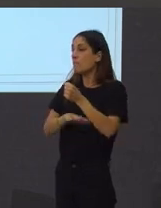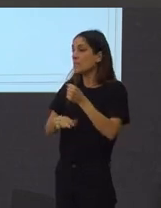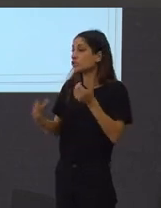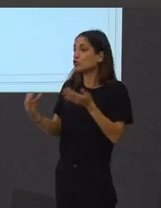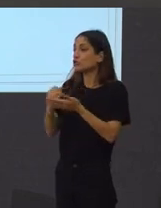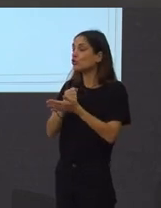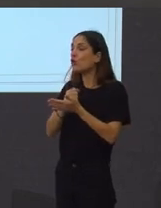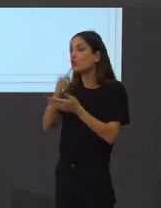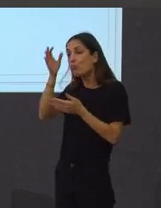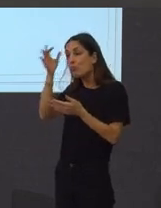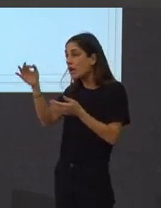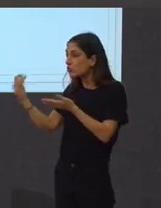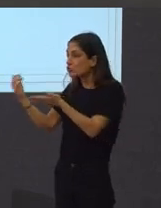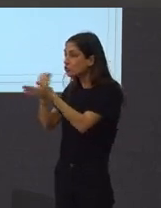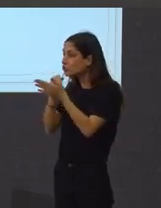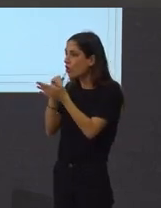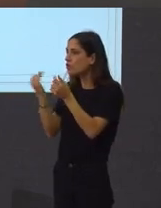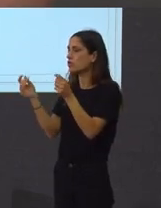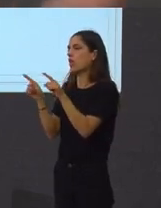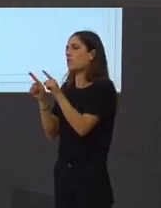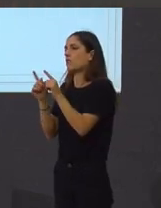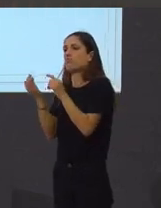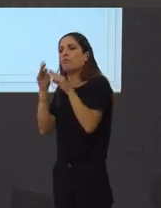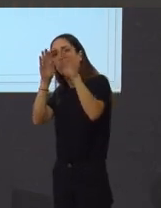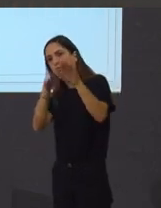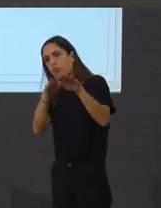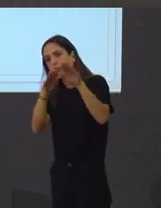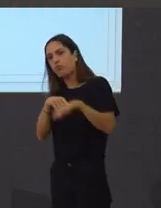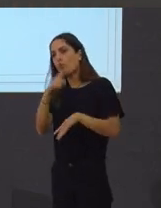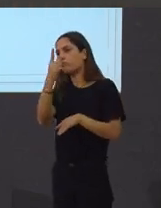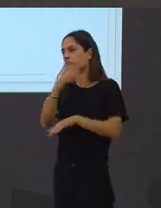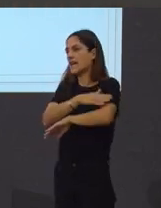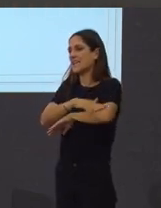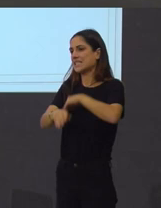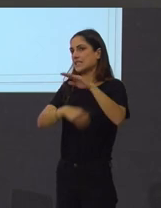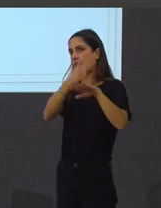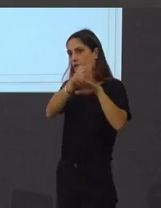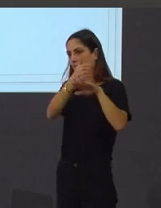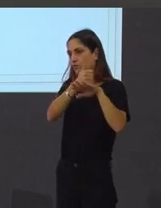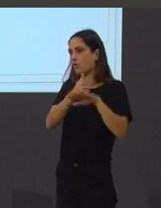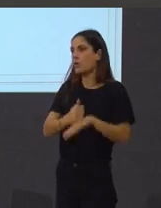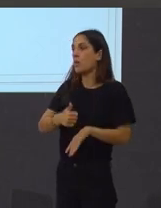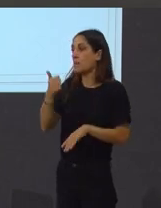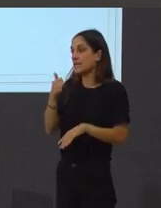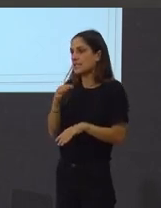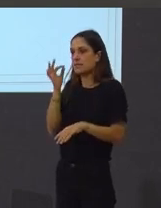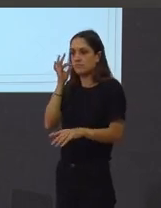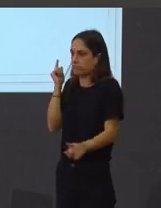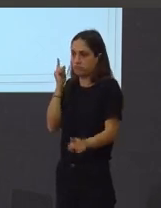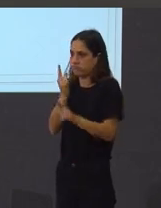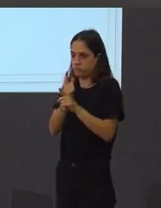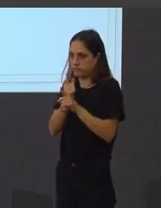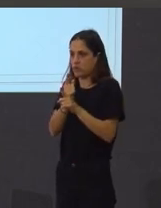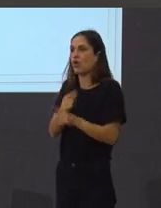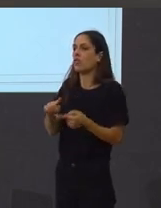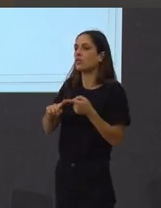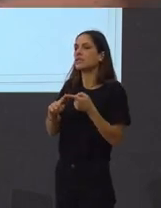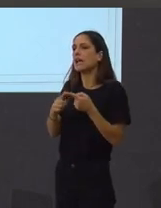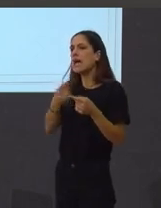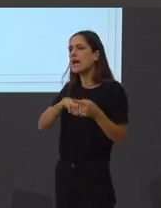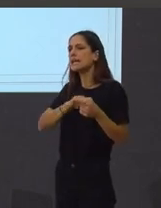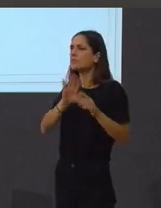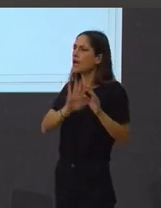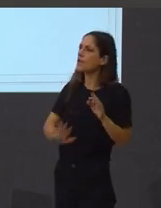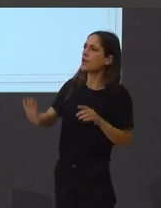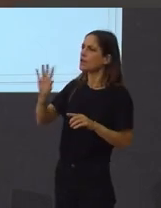tiñan que ser subalternos frente a unha idea imaginaria de Estado, sí, por suposto, feminizada, frente a unha España que aparece